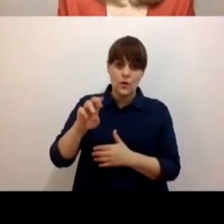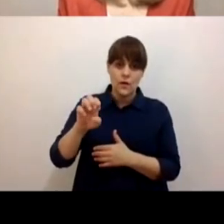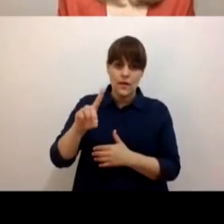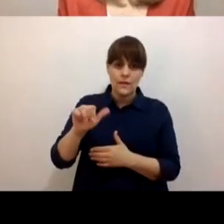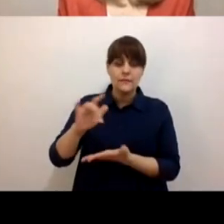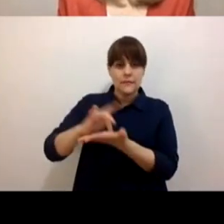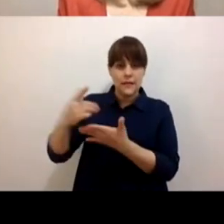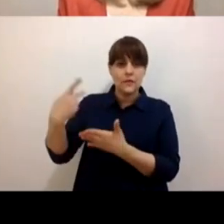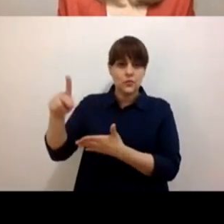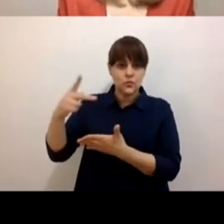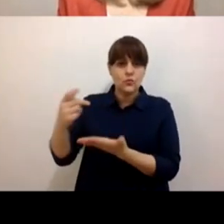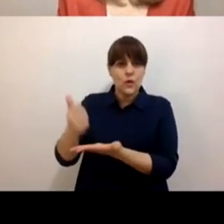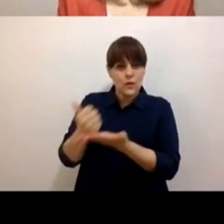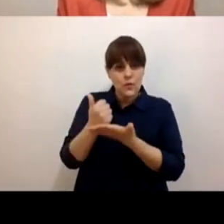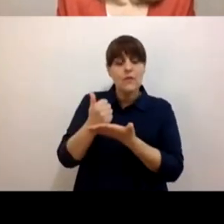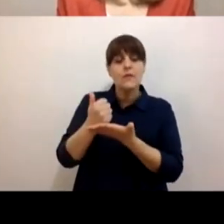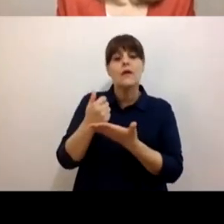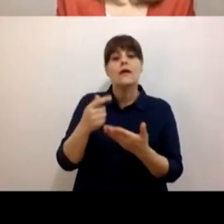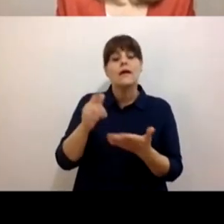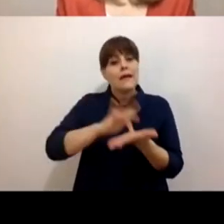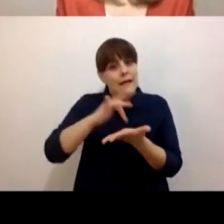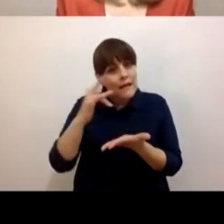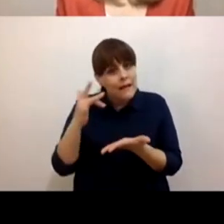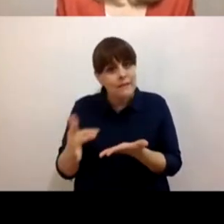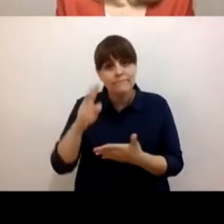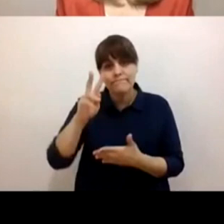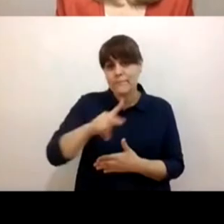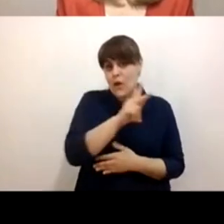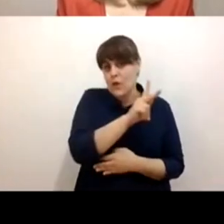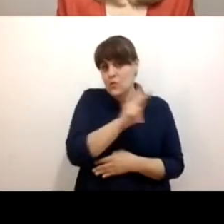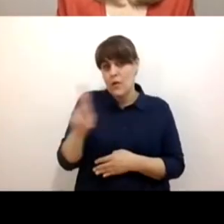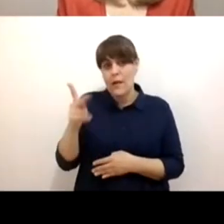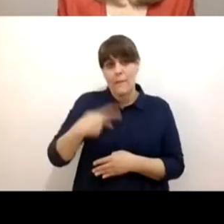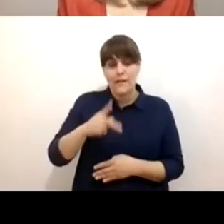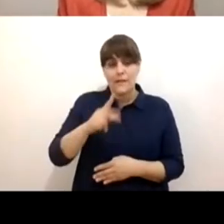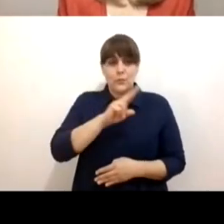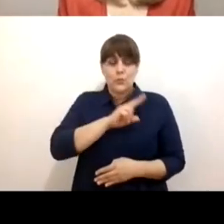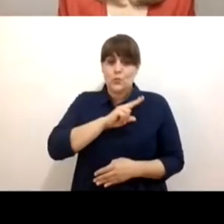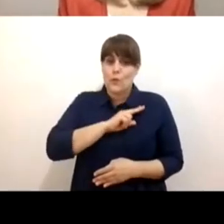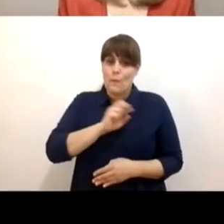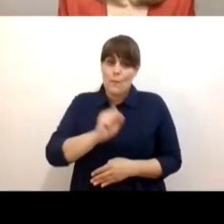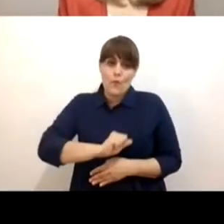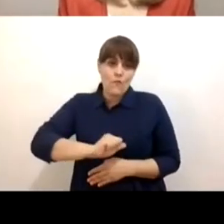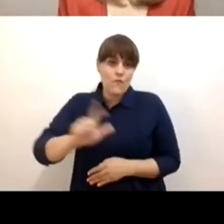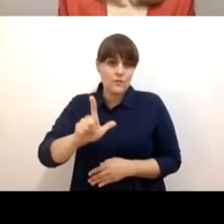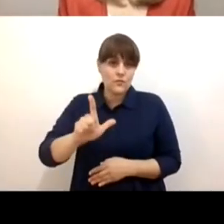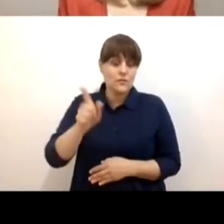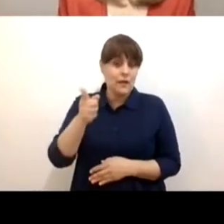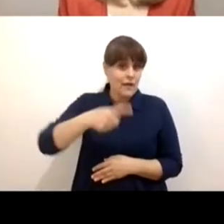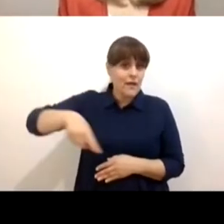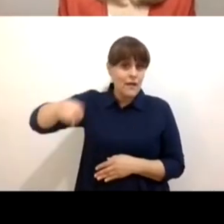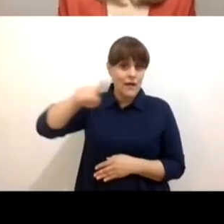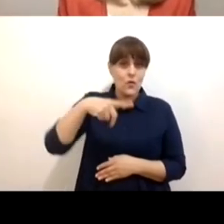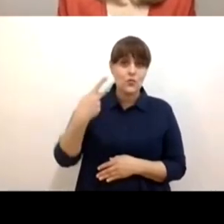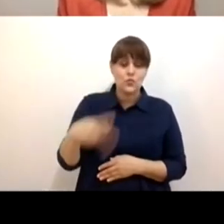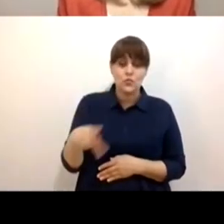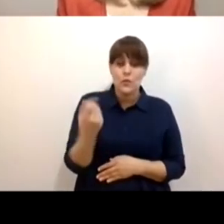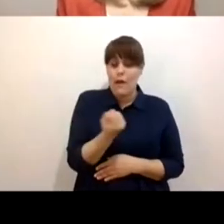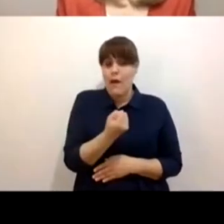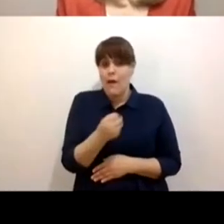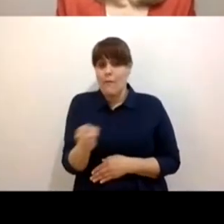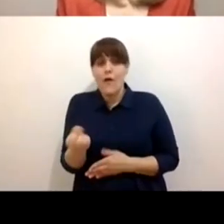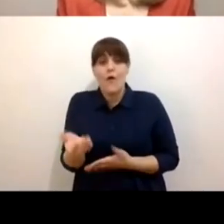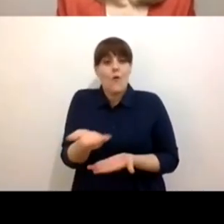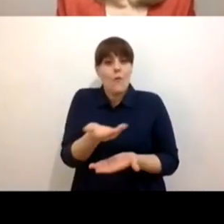gracias a las personas especialistas que hoy nos regalan su talento, su tiempo, miles de horas de estudio detrás